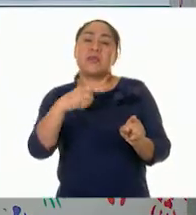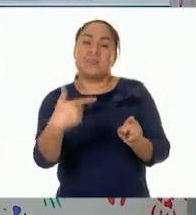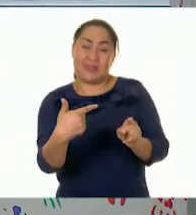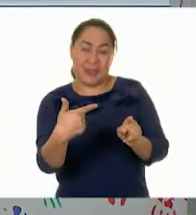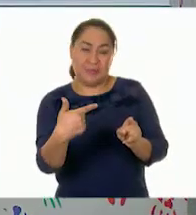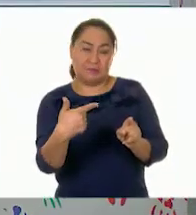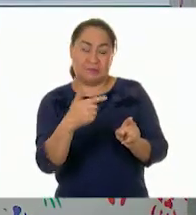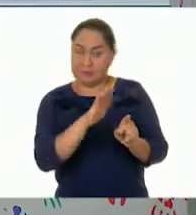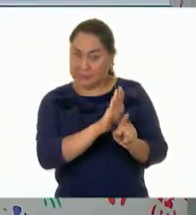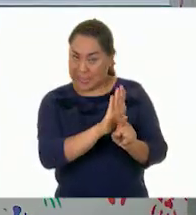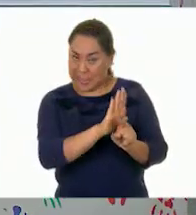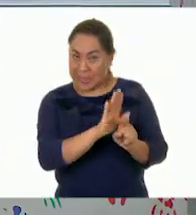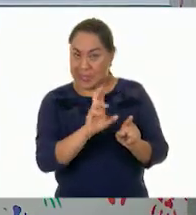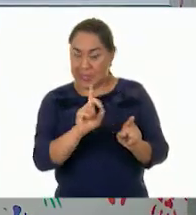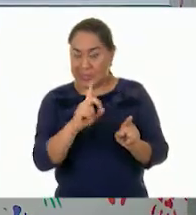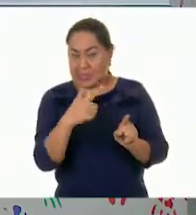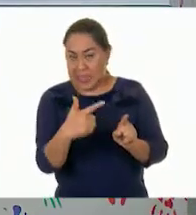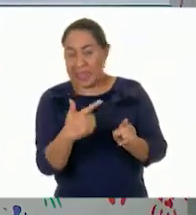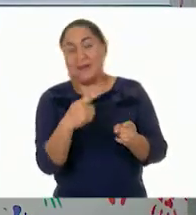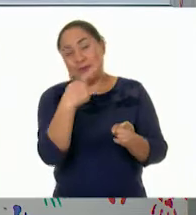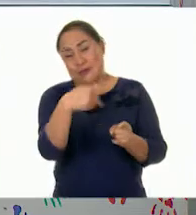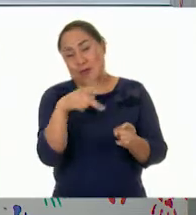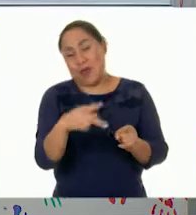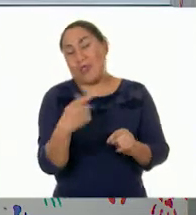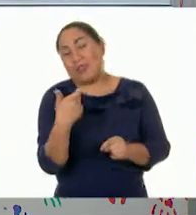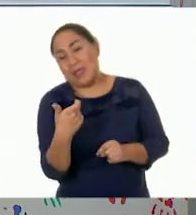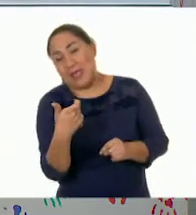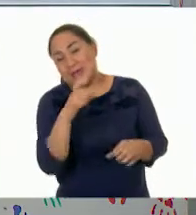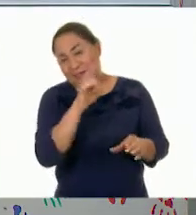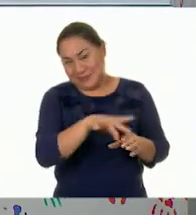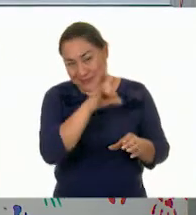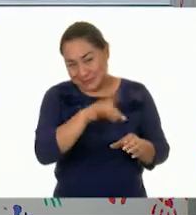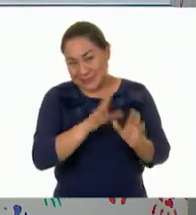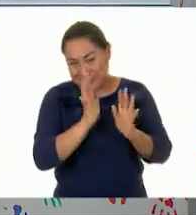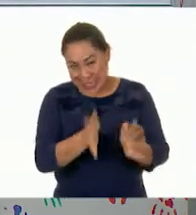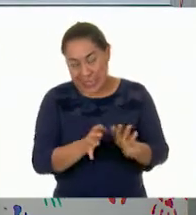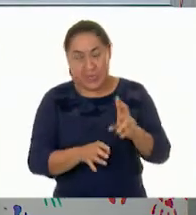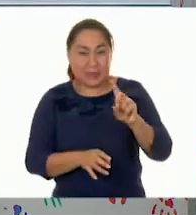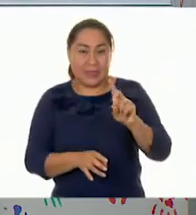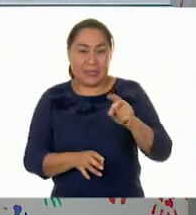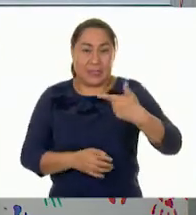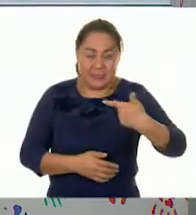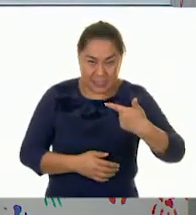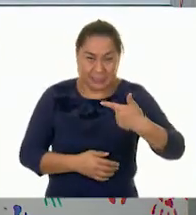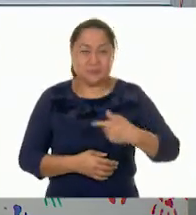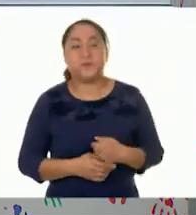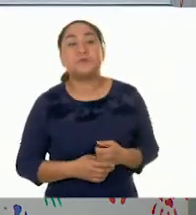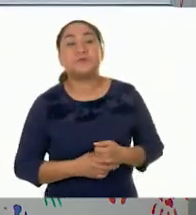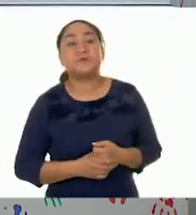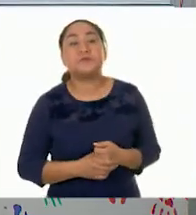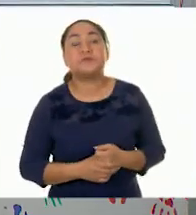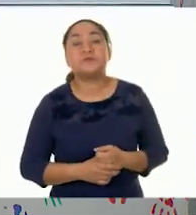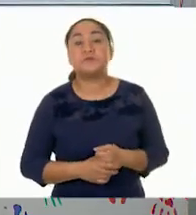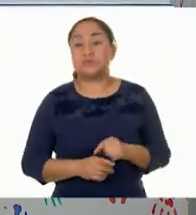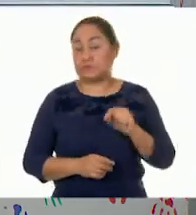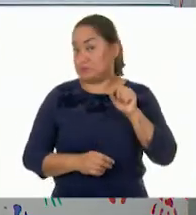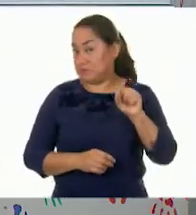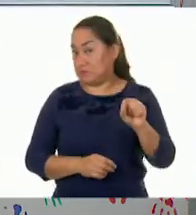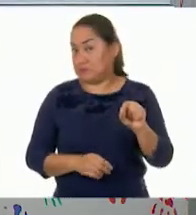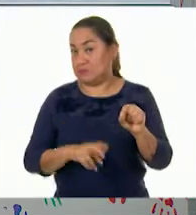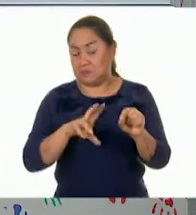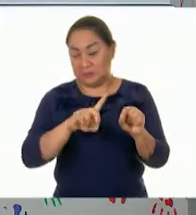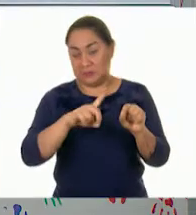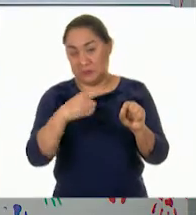ya tenía. 37. Que es el dinero que él ya había ahorrado. Los 37. Colocó el número